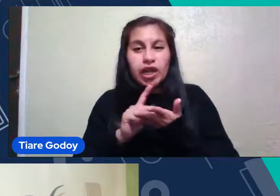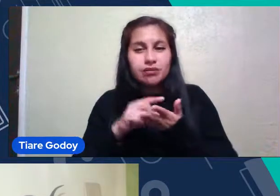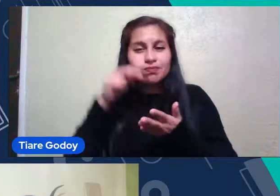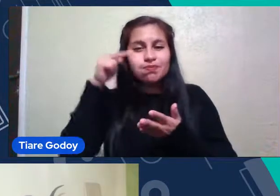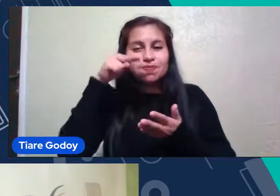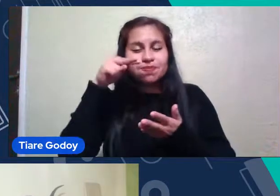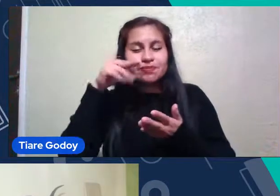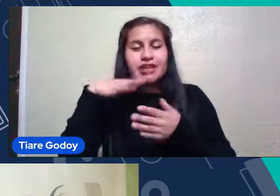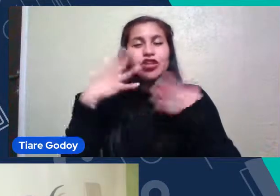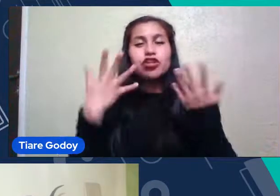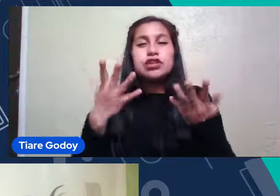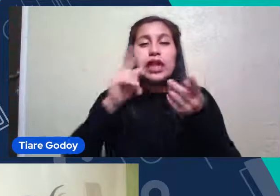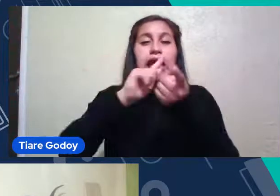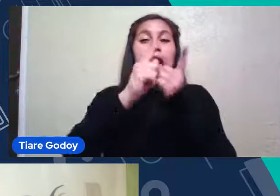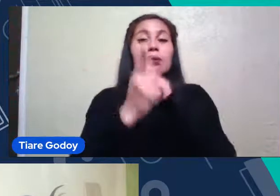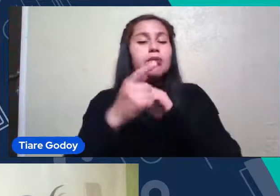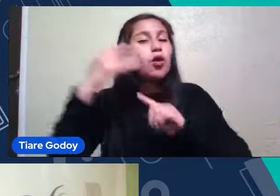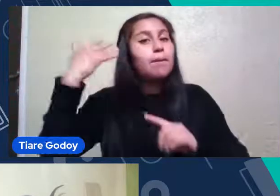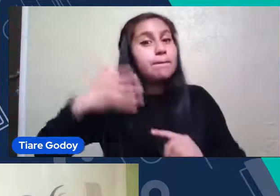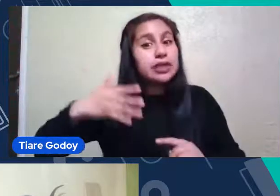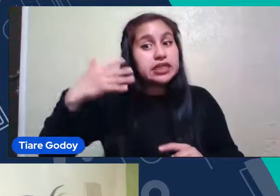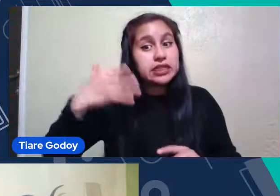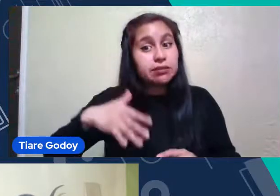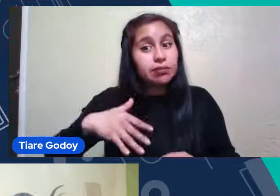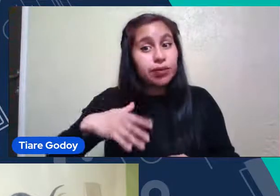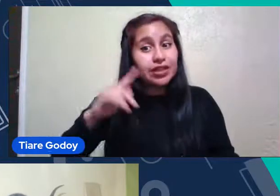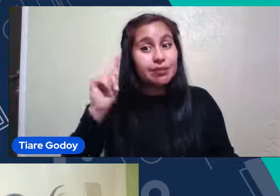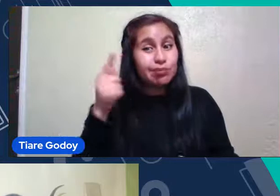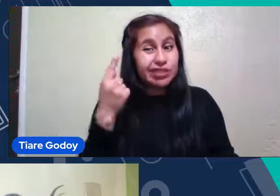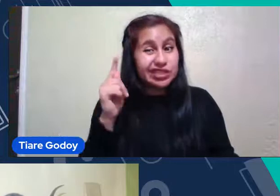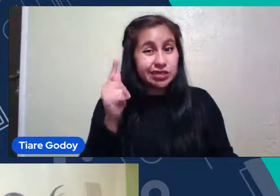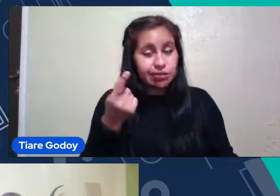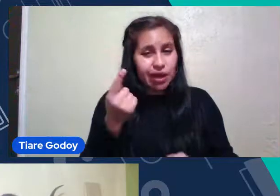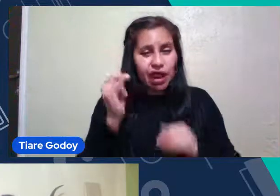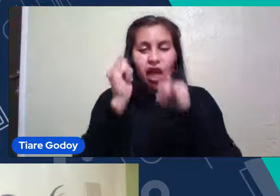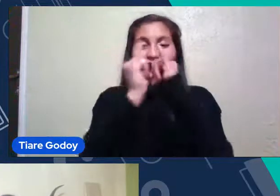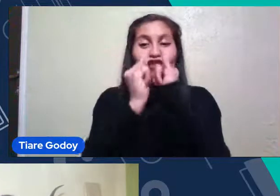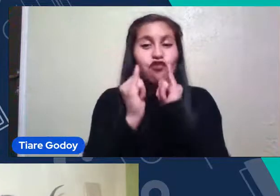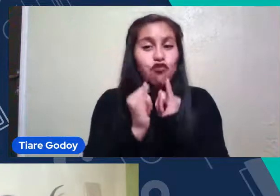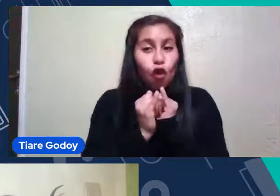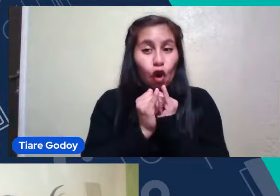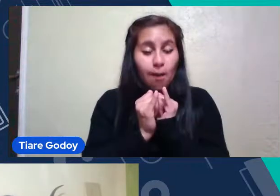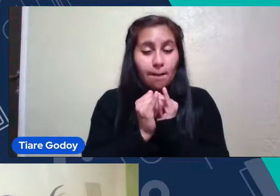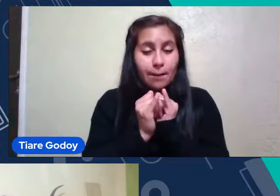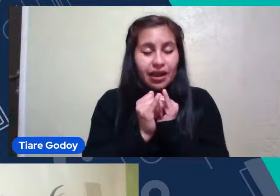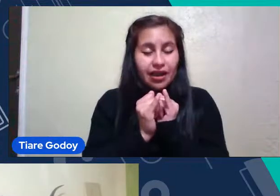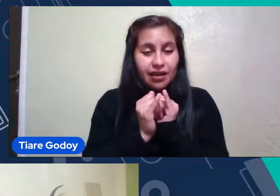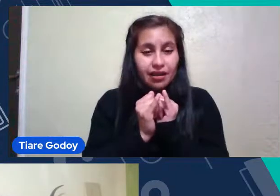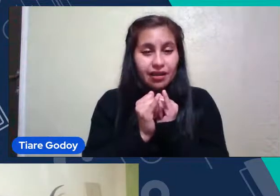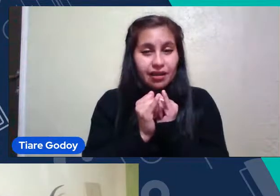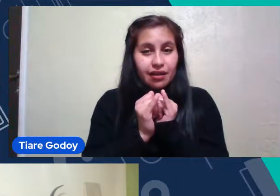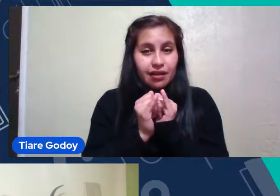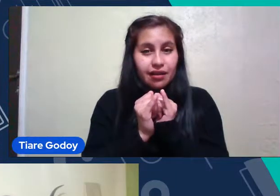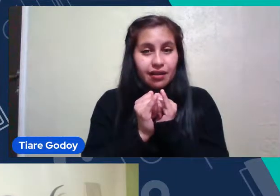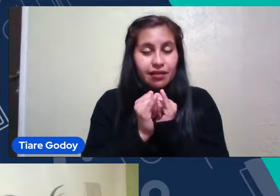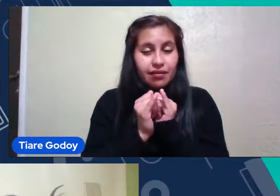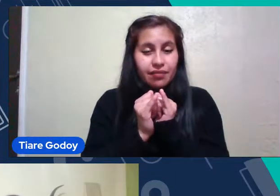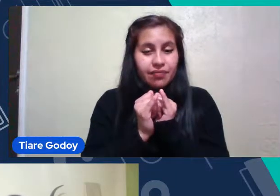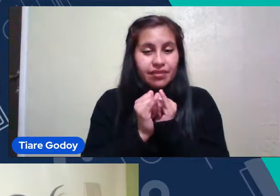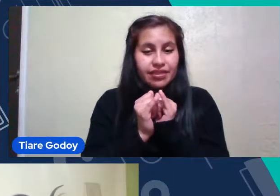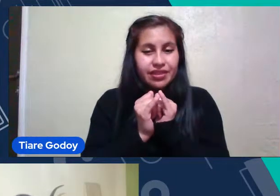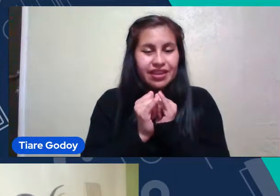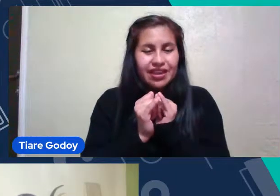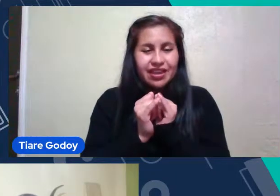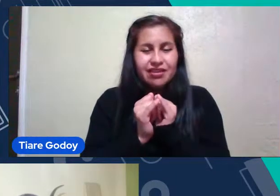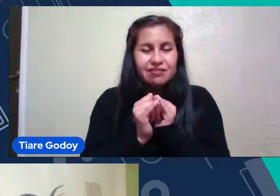cambio Principal Que debe Hacerse Es De la Forma Más Que De El Tipo De Iluminación